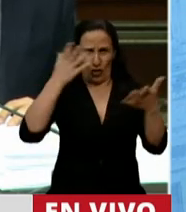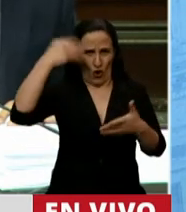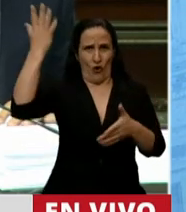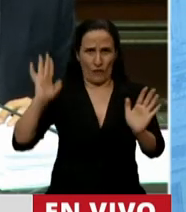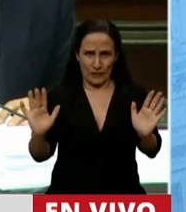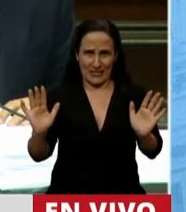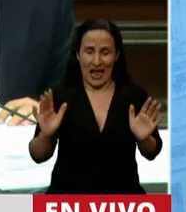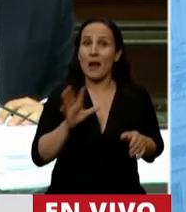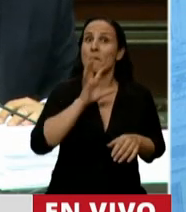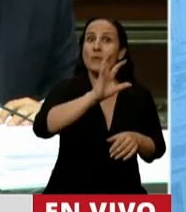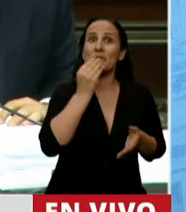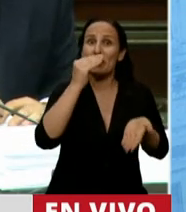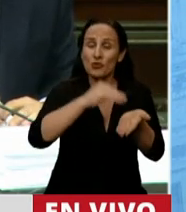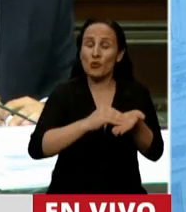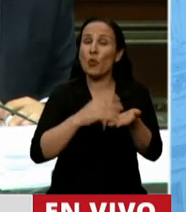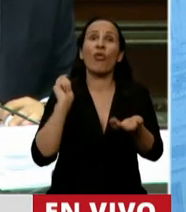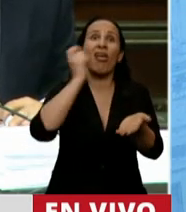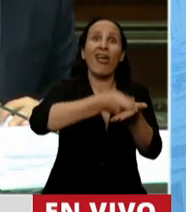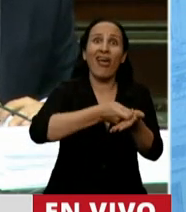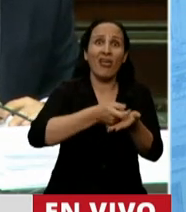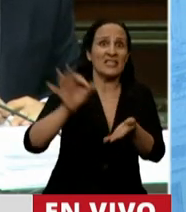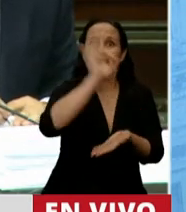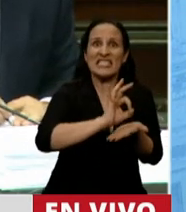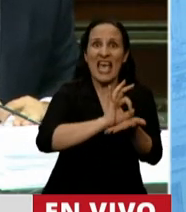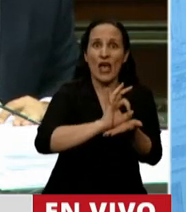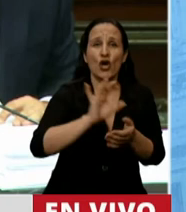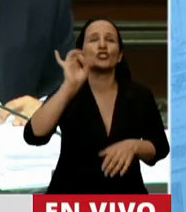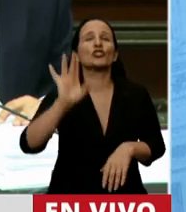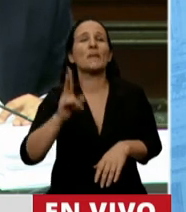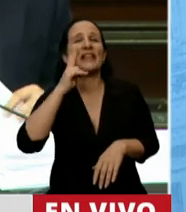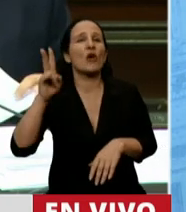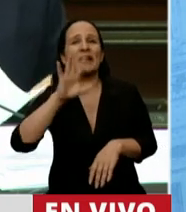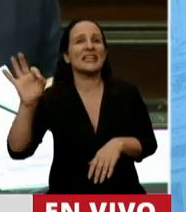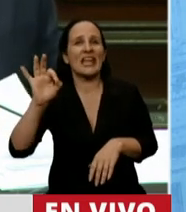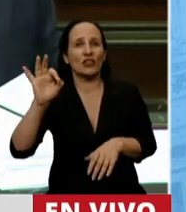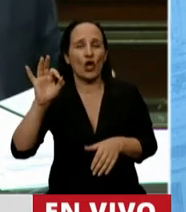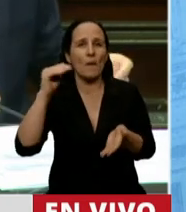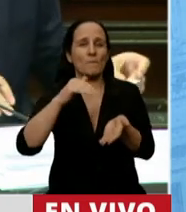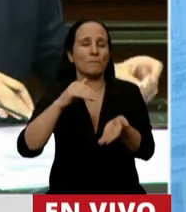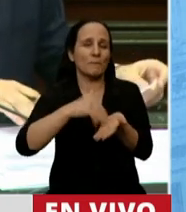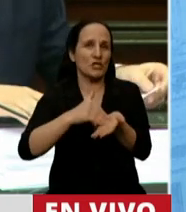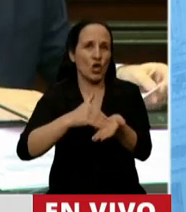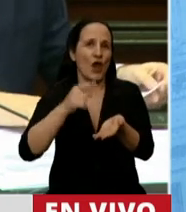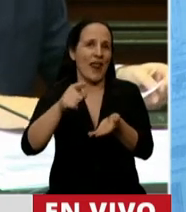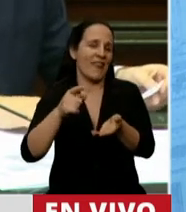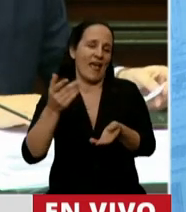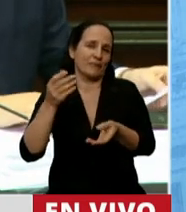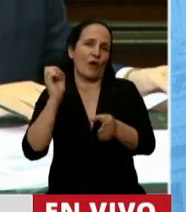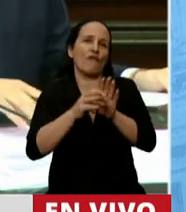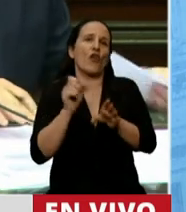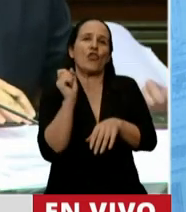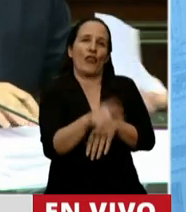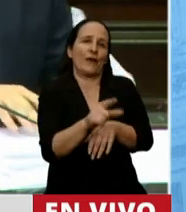escenario, cero pesos. Solo los 2.500 millones del fondo fiduciario que en definitiva